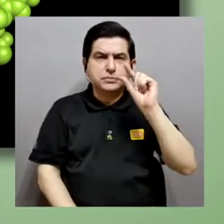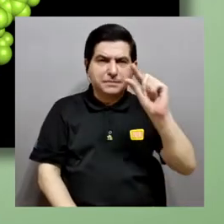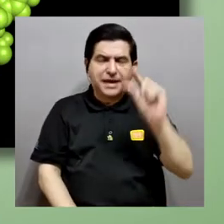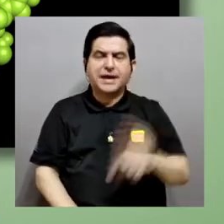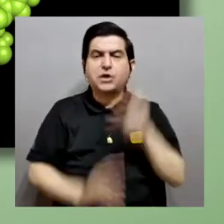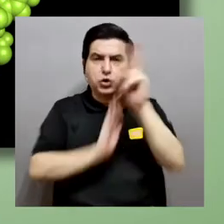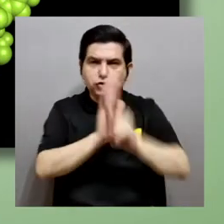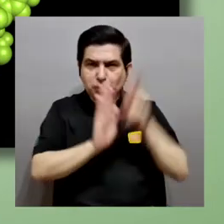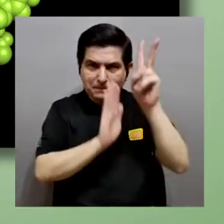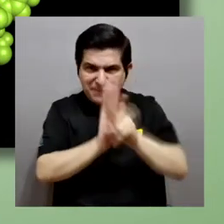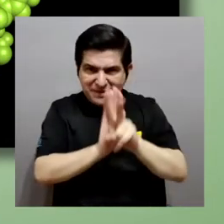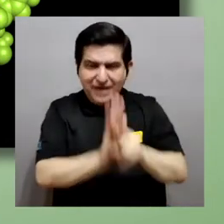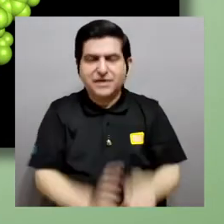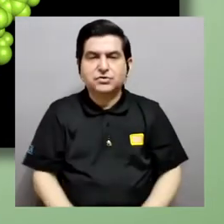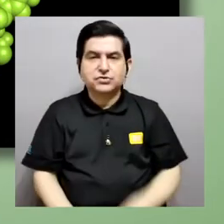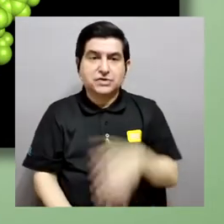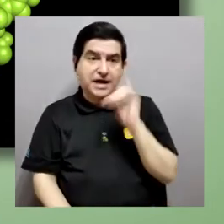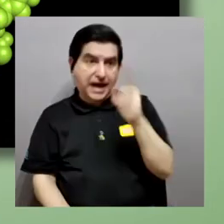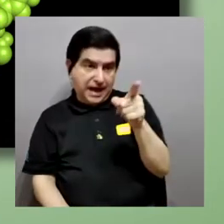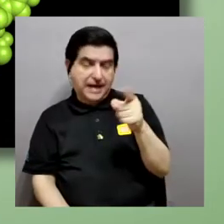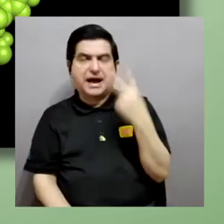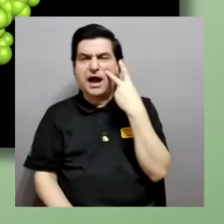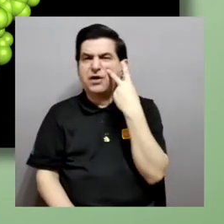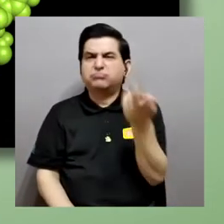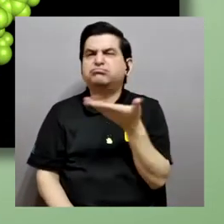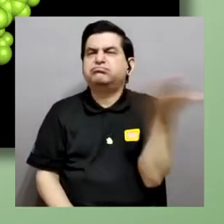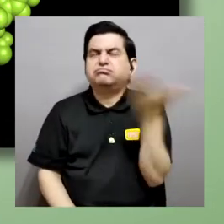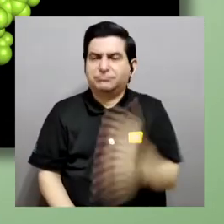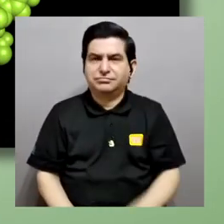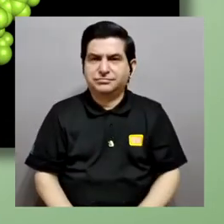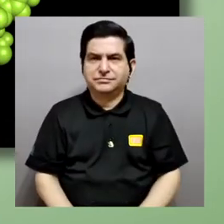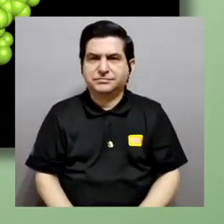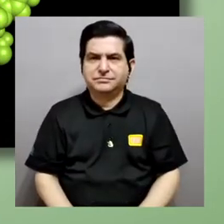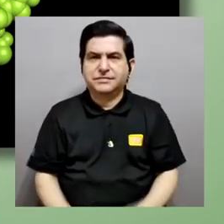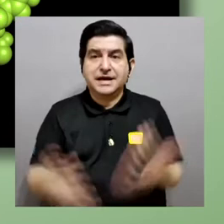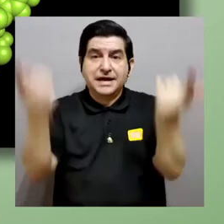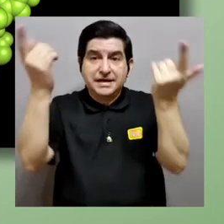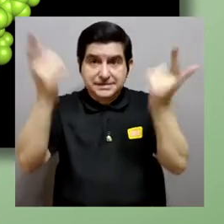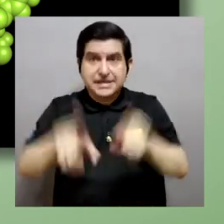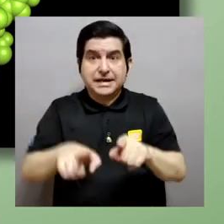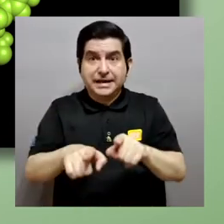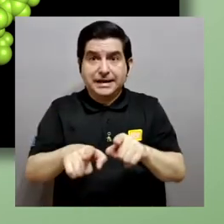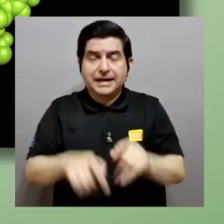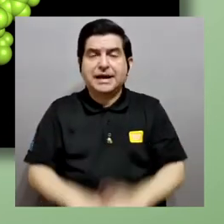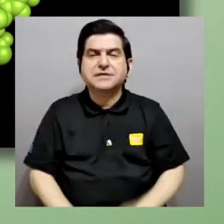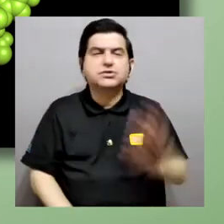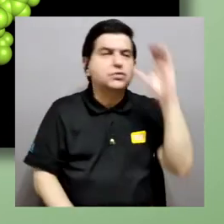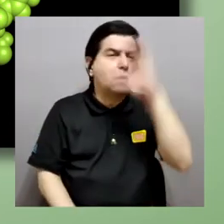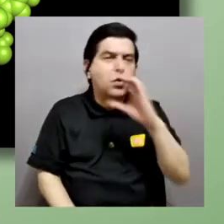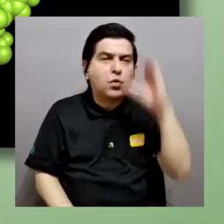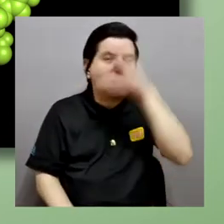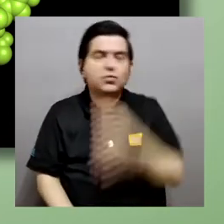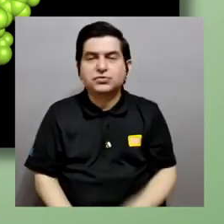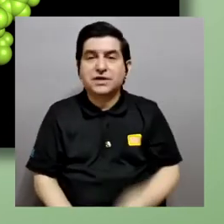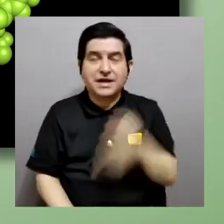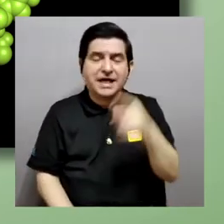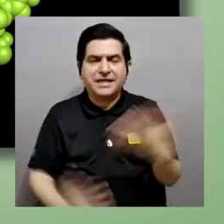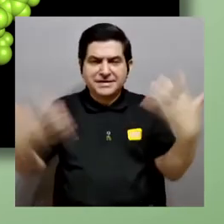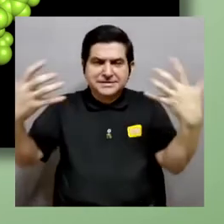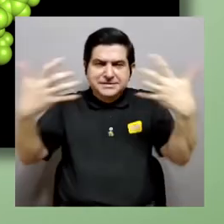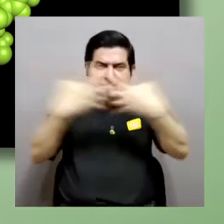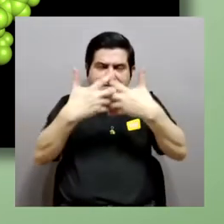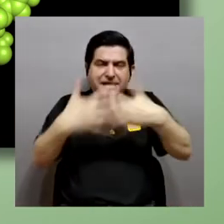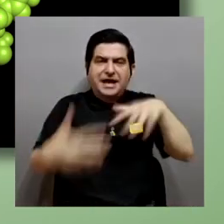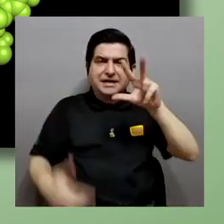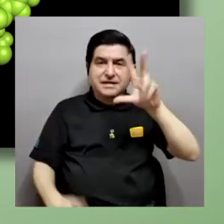Aquí, en principio, podemos ver lo que sería, digamos, la búsqueda de este Lego tridimensional, ¿verdad? El objeto en rojo sería